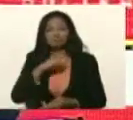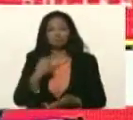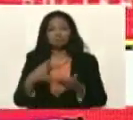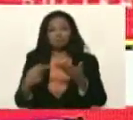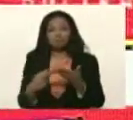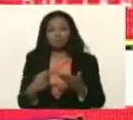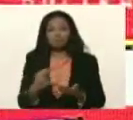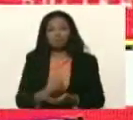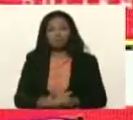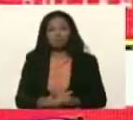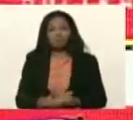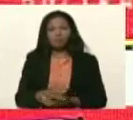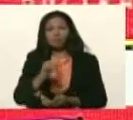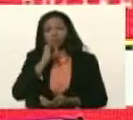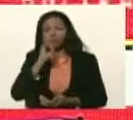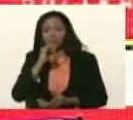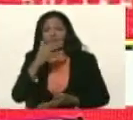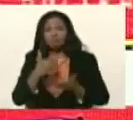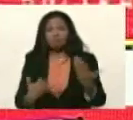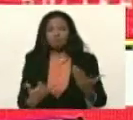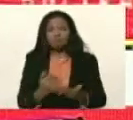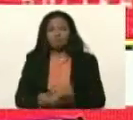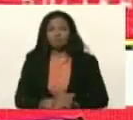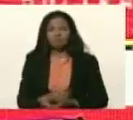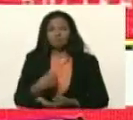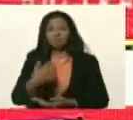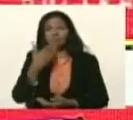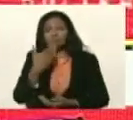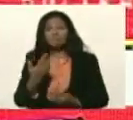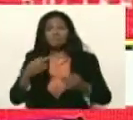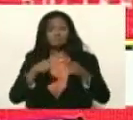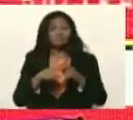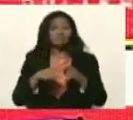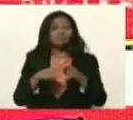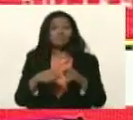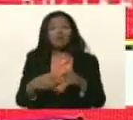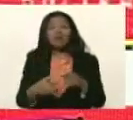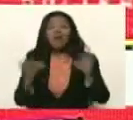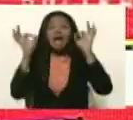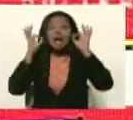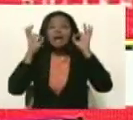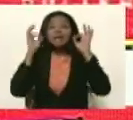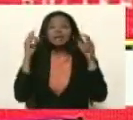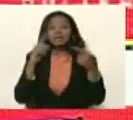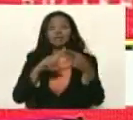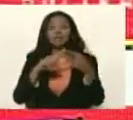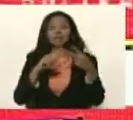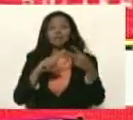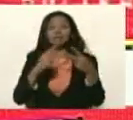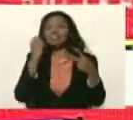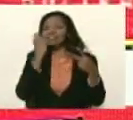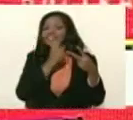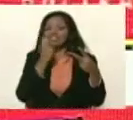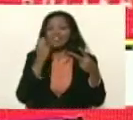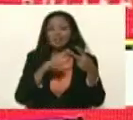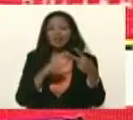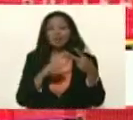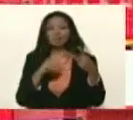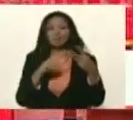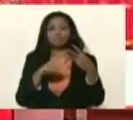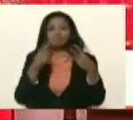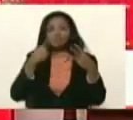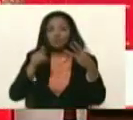por ahí que ya vamos a anunciar. Así que yo le pido a los compañeros Erika Faría, José Alejandro Terán, Willy